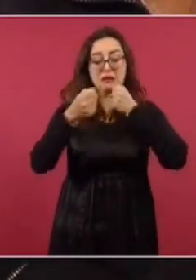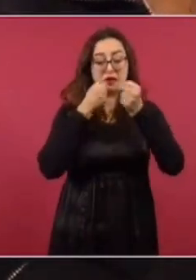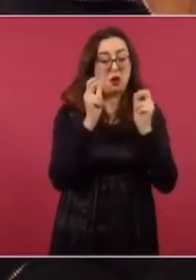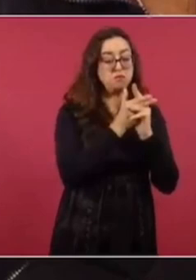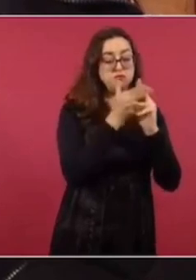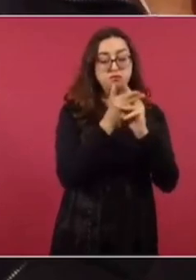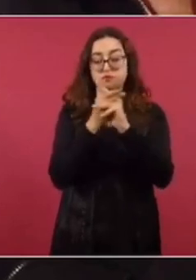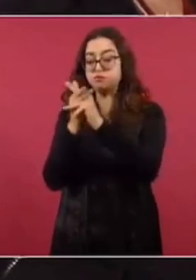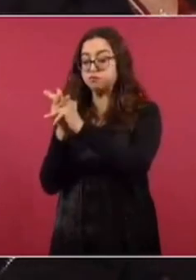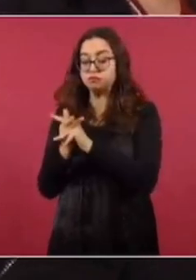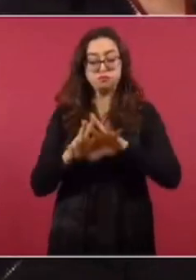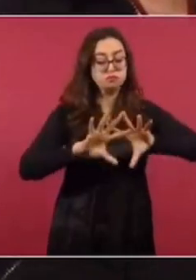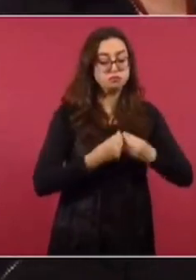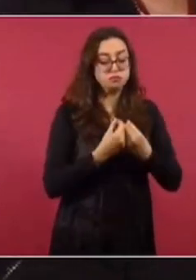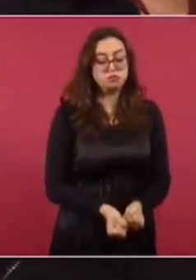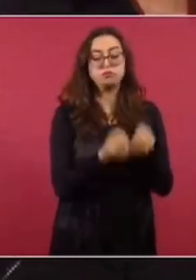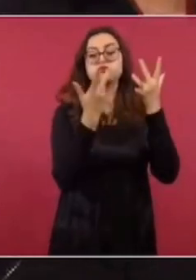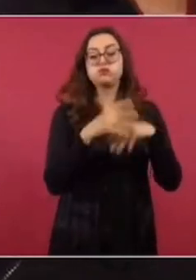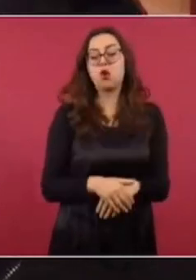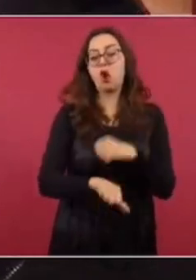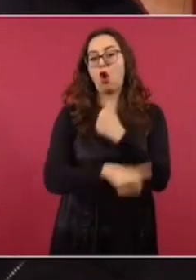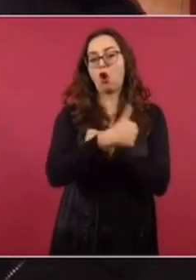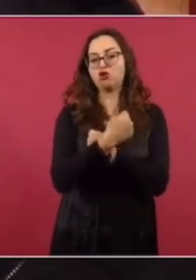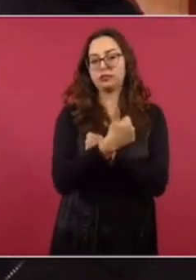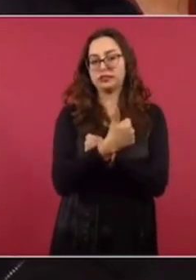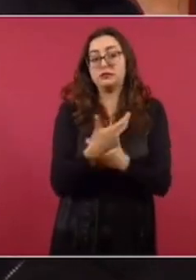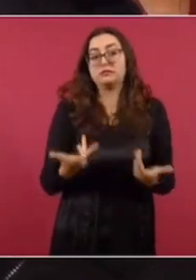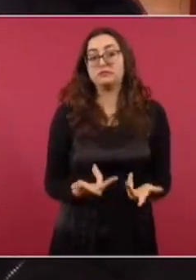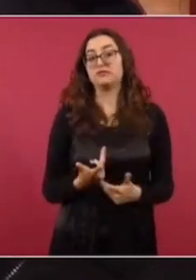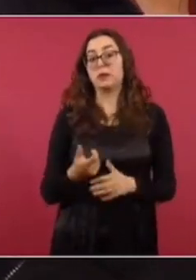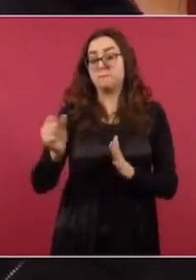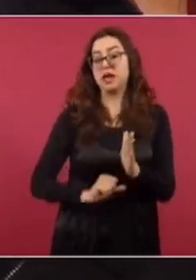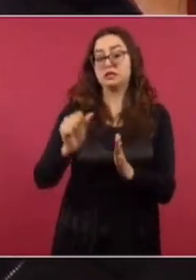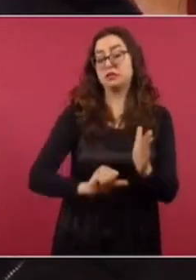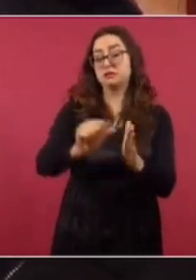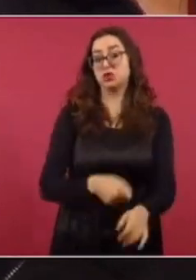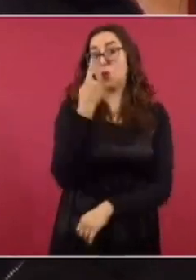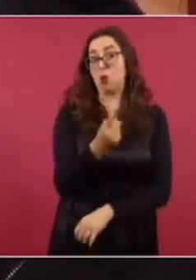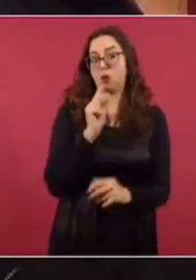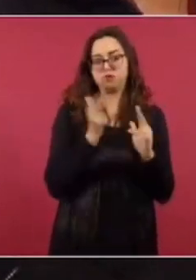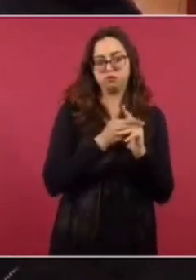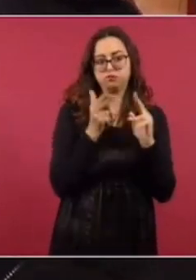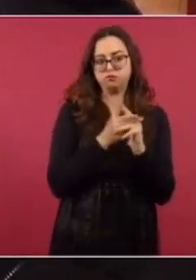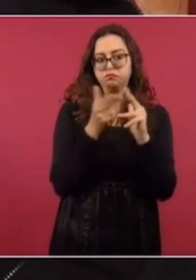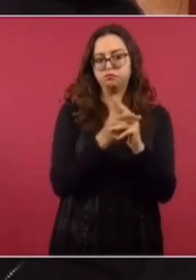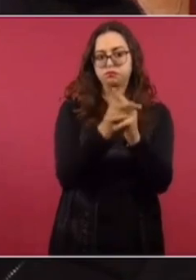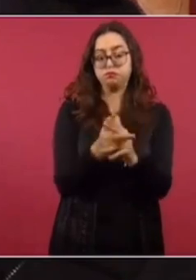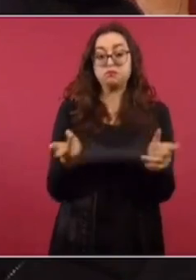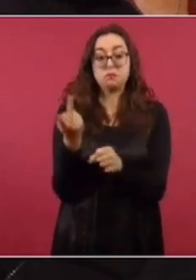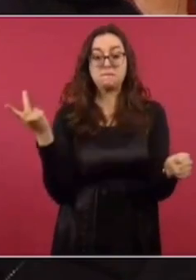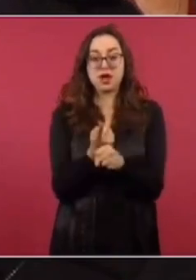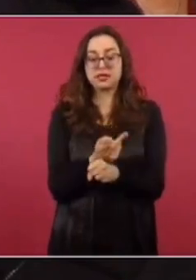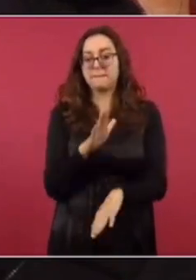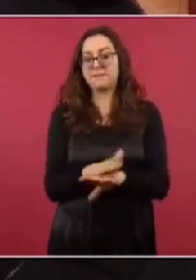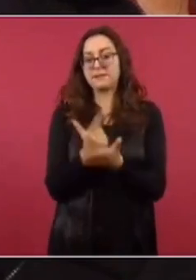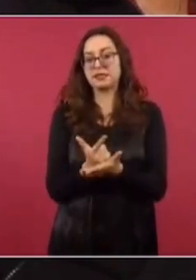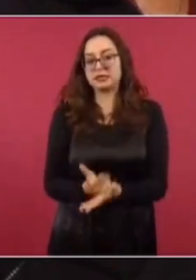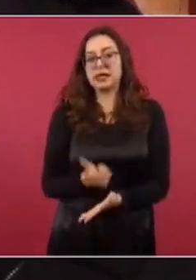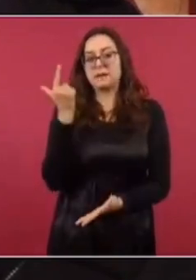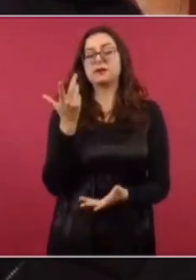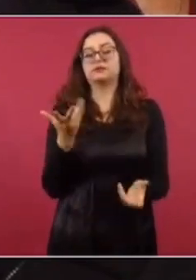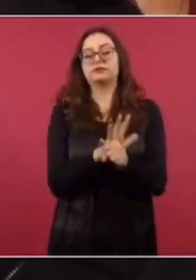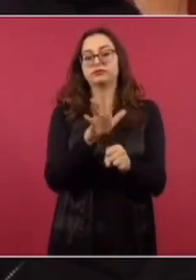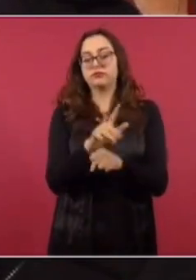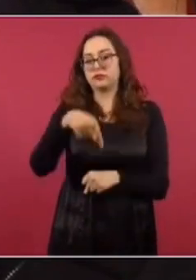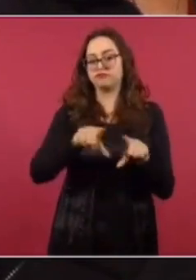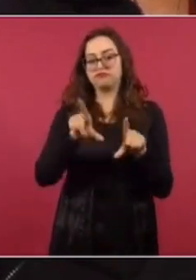conteo que tiene, reporteros sin fronteras murieron al menos 11 periodistas, decir, casi uno por mes. Parece que el principal, lo que ocurre o lo que motiva, pues es el alto grado